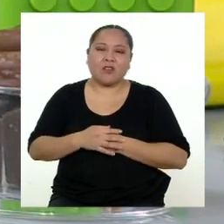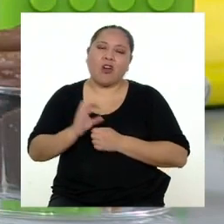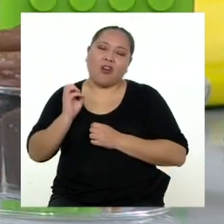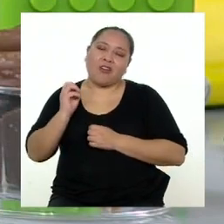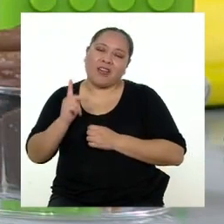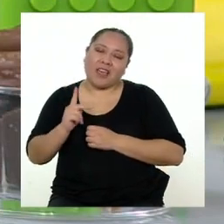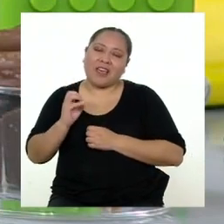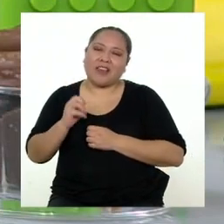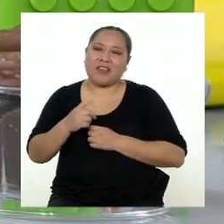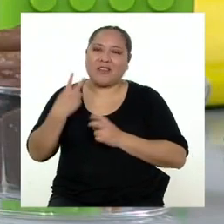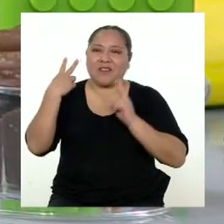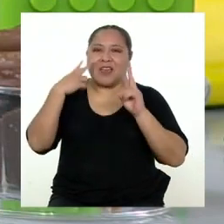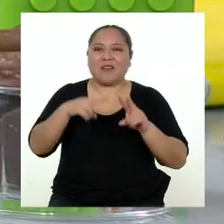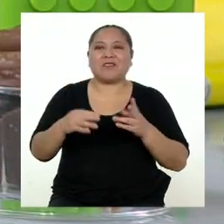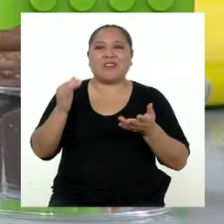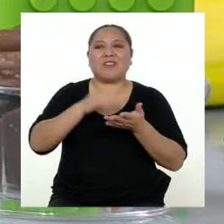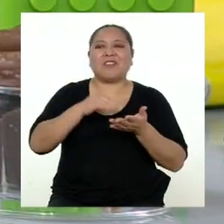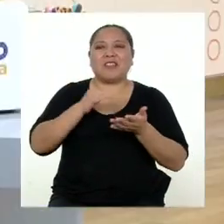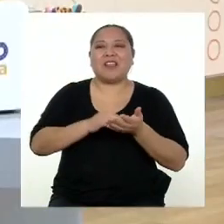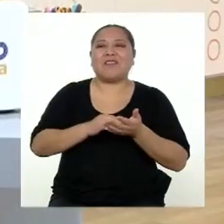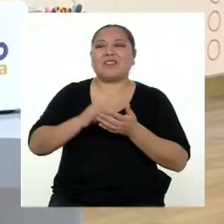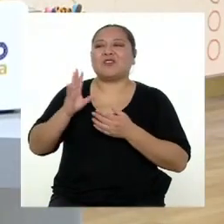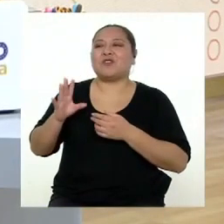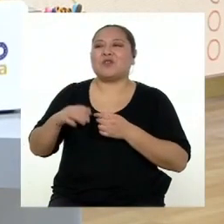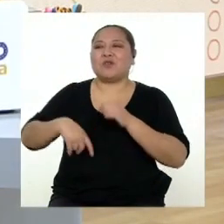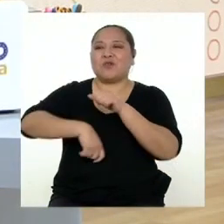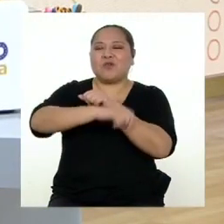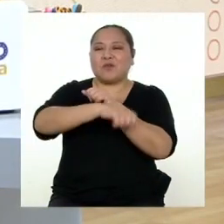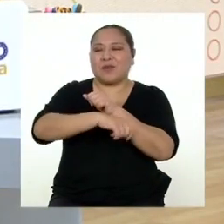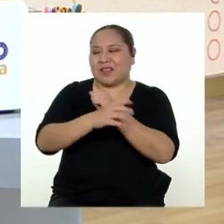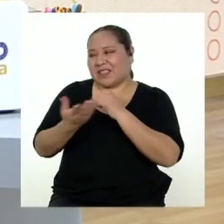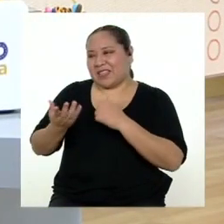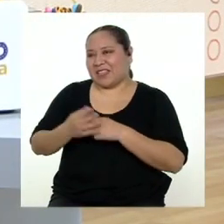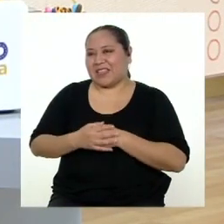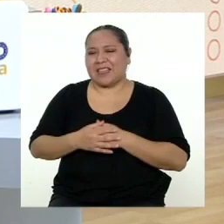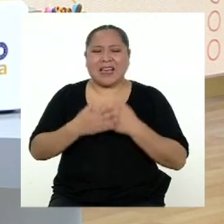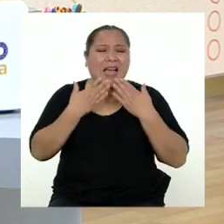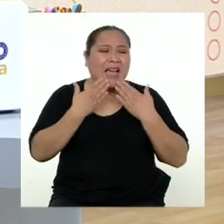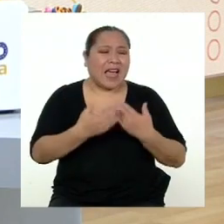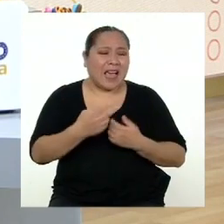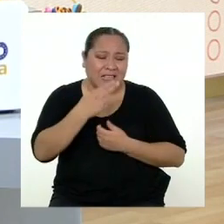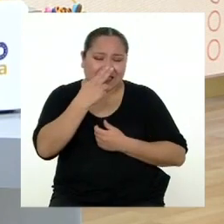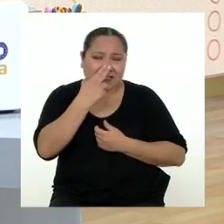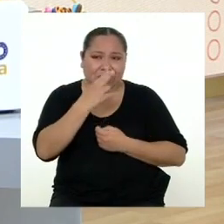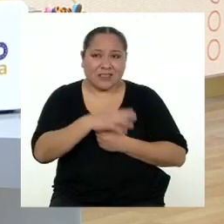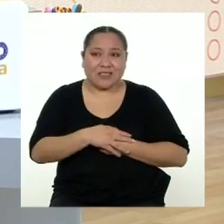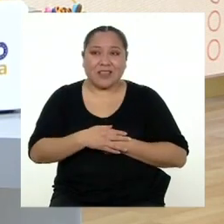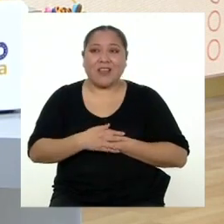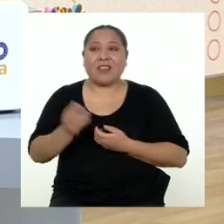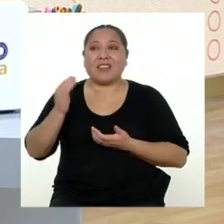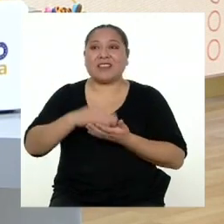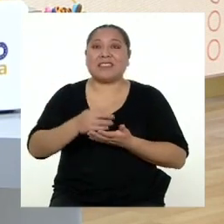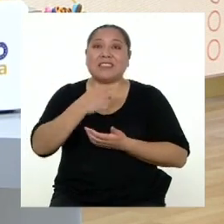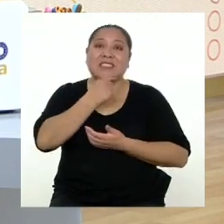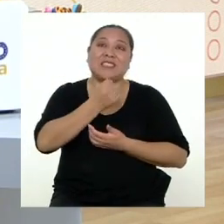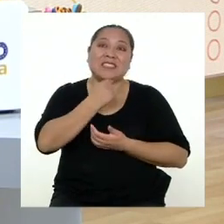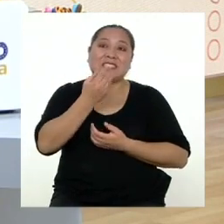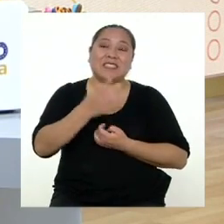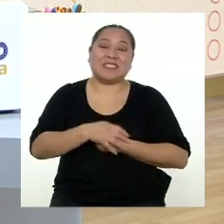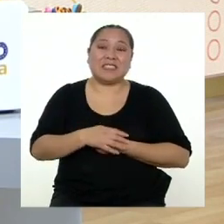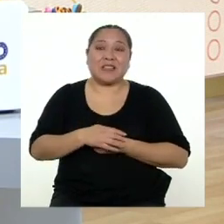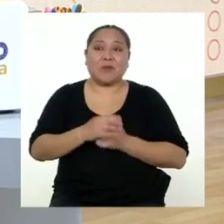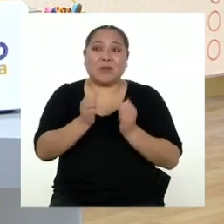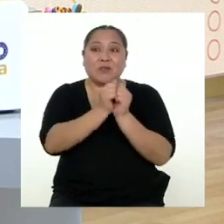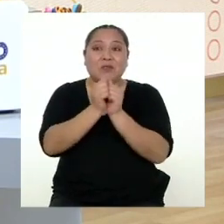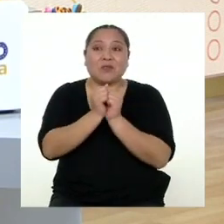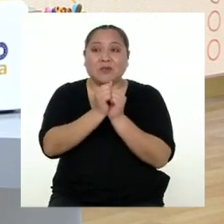está bien. Veamos la repetición de tu partido. Ay, gracias, tocino. En la repetición está el gusto. Y podemos